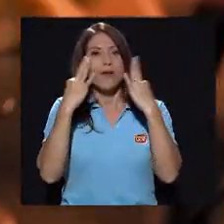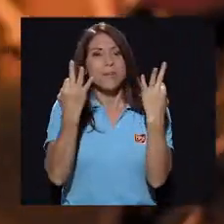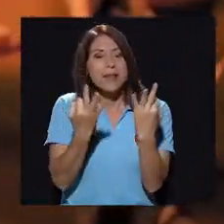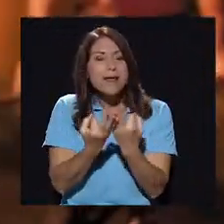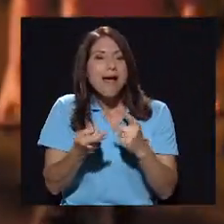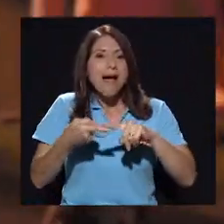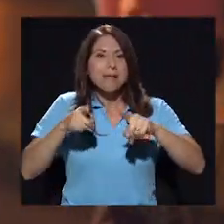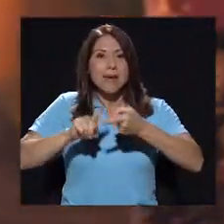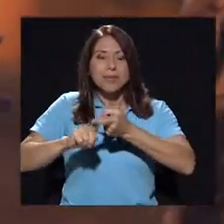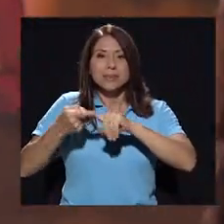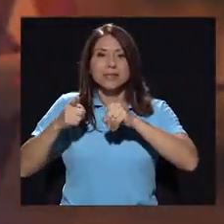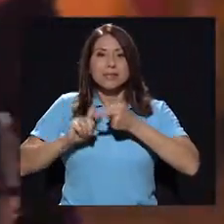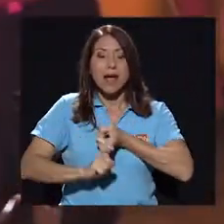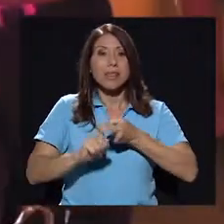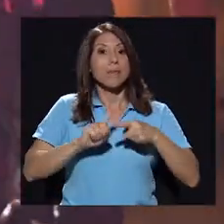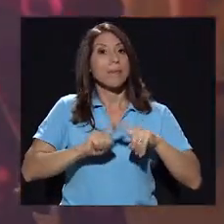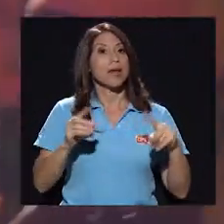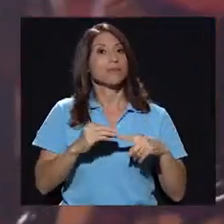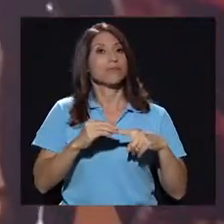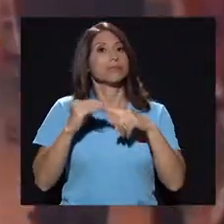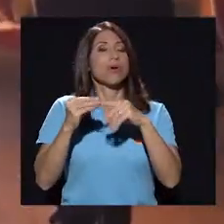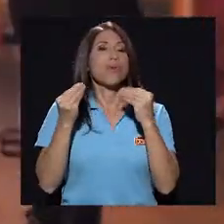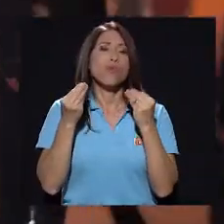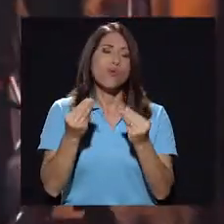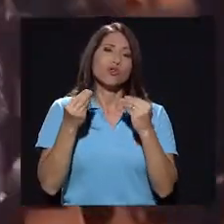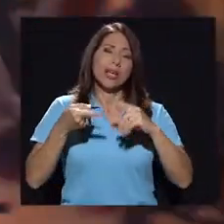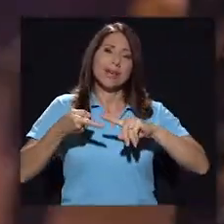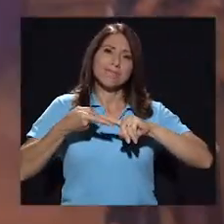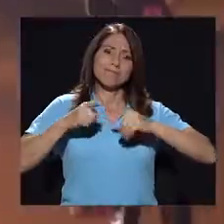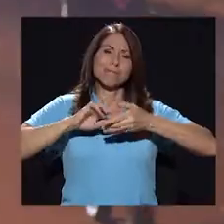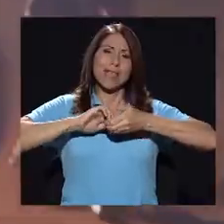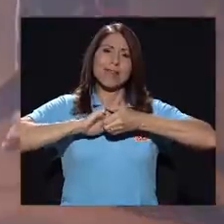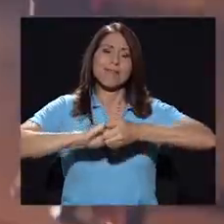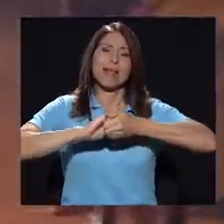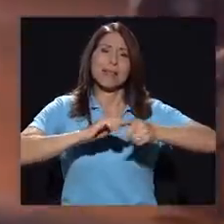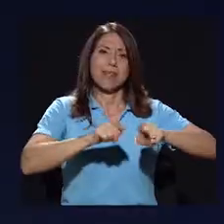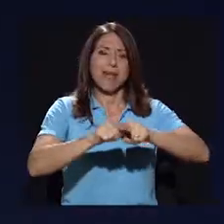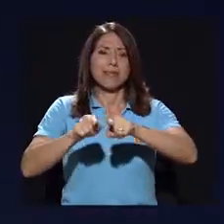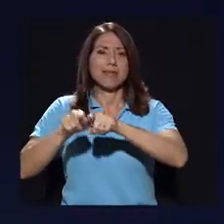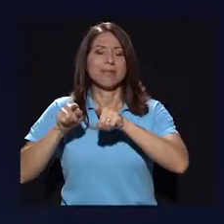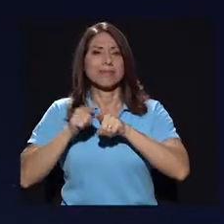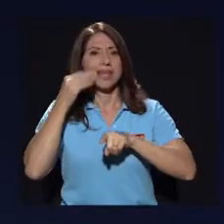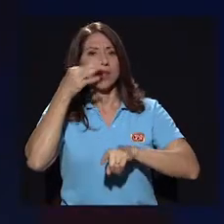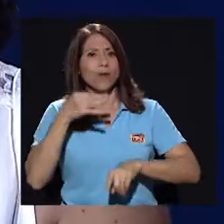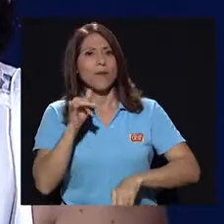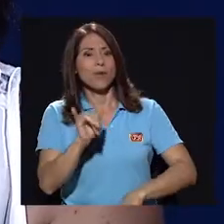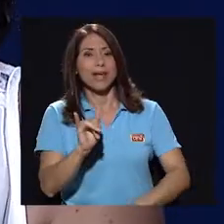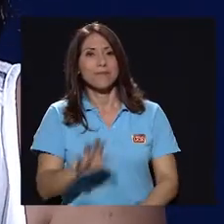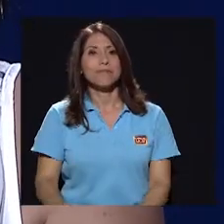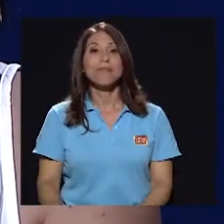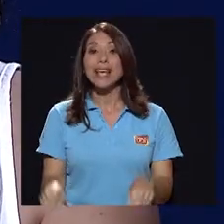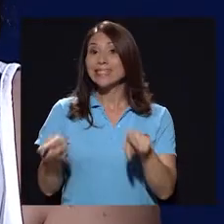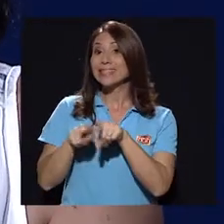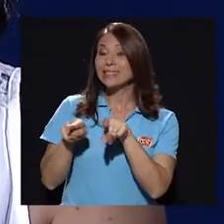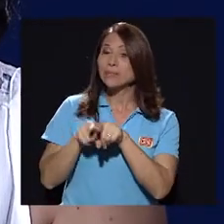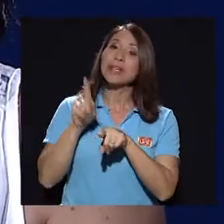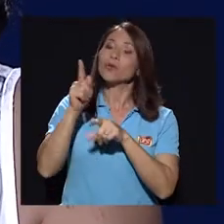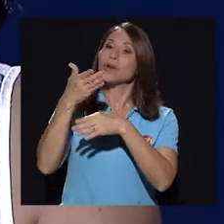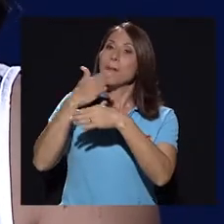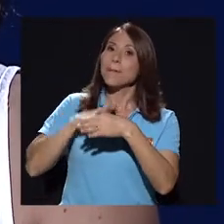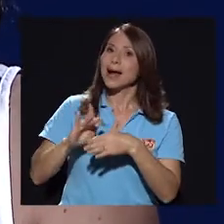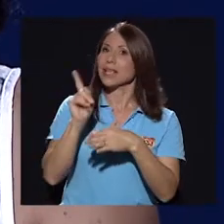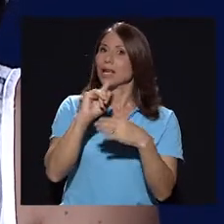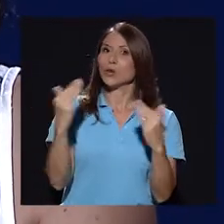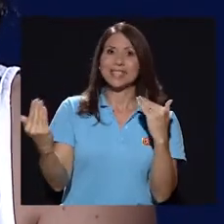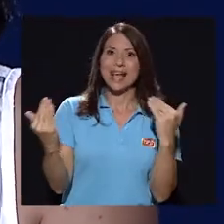momentos familiares y de amistad, pero sobre todo de mucha hermandad. Entonces, creo que va por ahí. Sí, yo incluso hay una parte que no